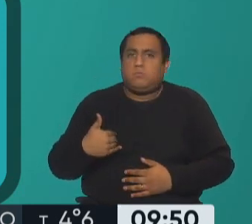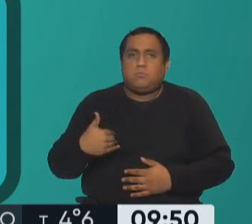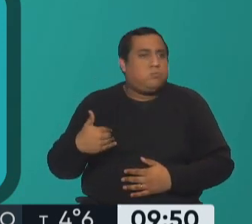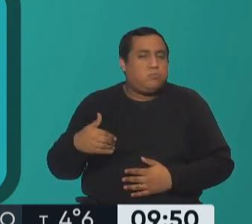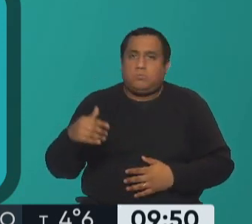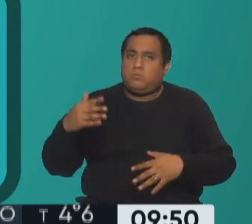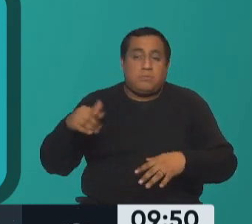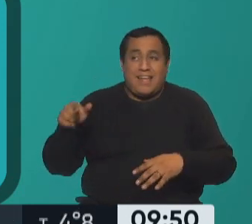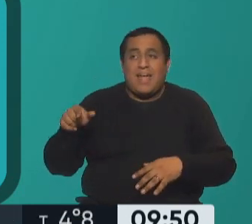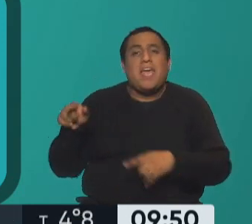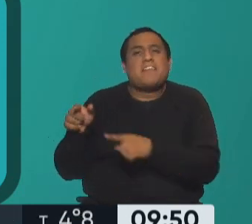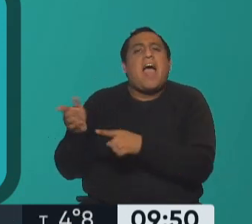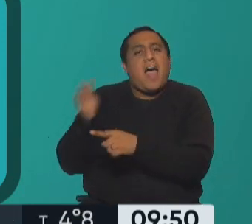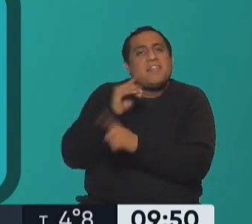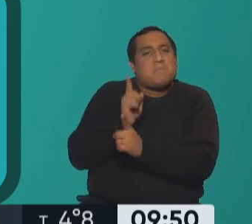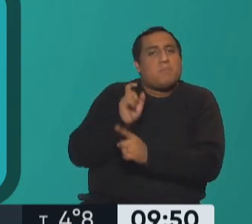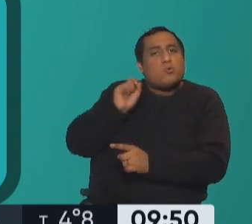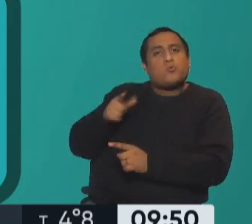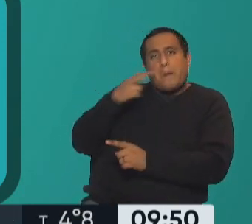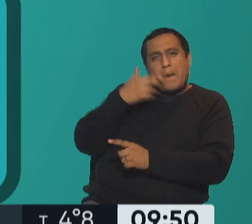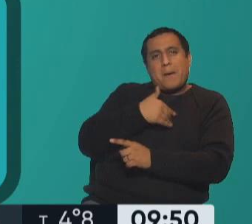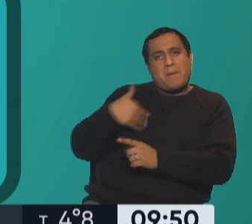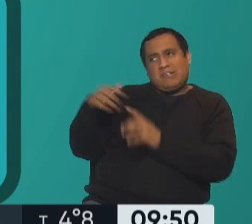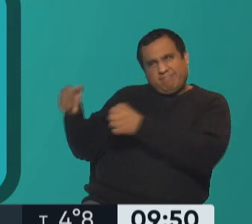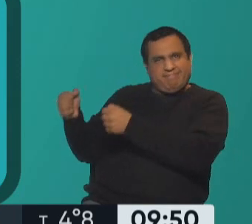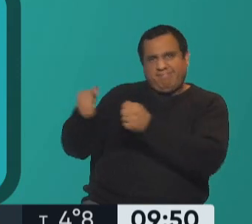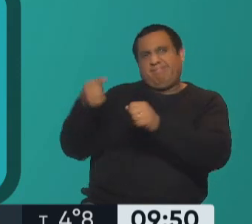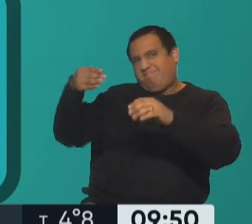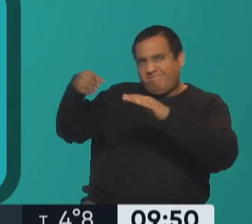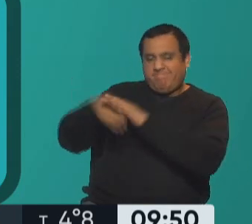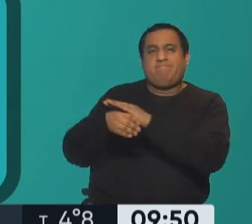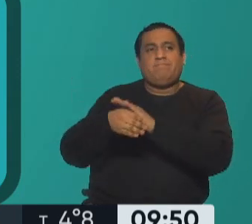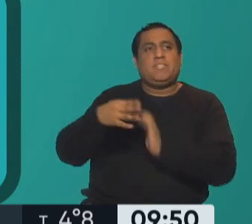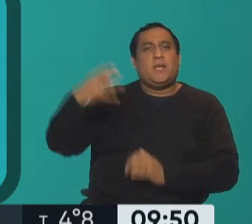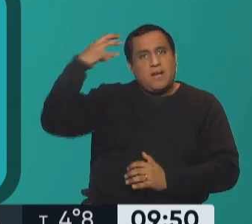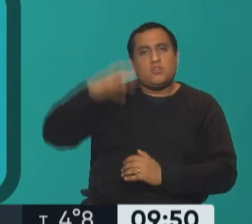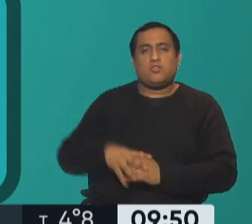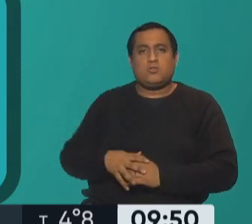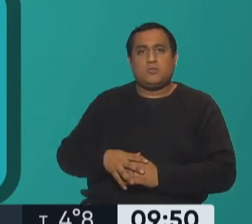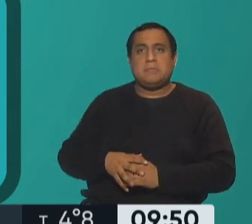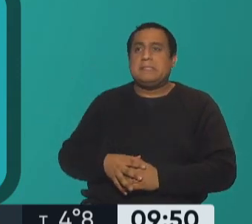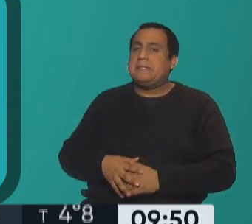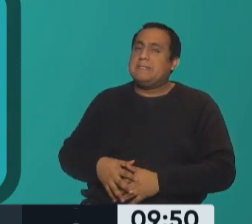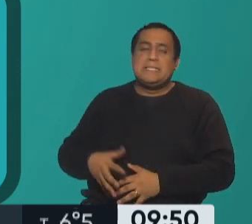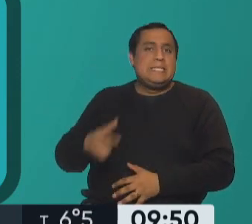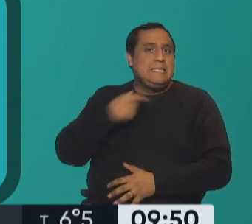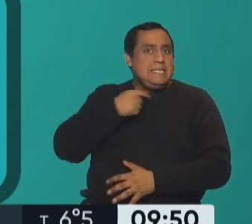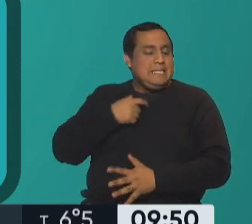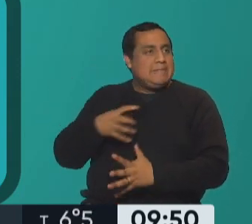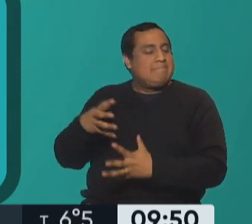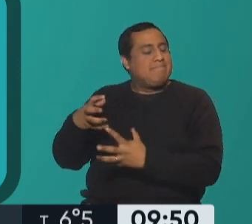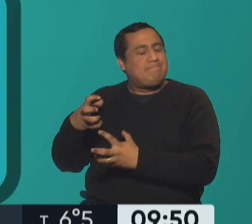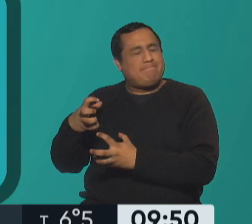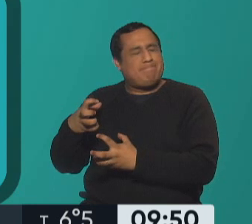cerraron a ella en el baño o lo encierre en el baño porque lo quiere acogotar entonces como además de querer acogotarlo lo quiere un montón